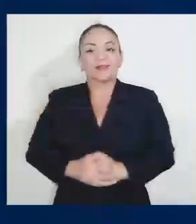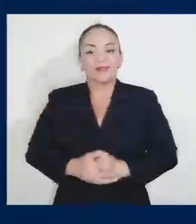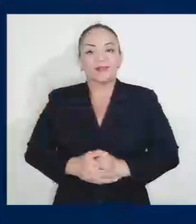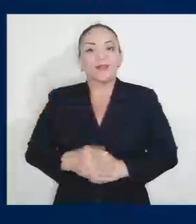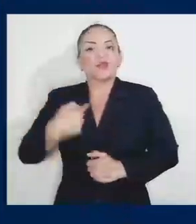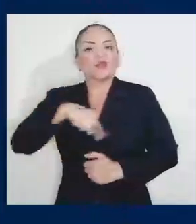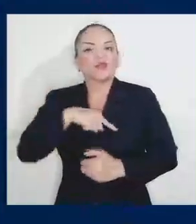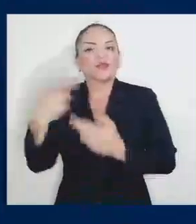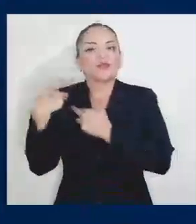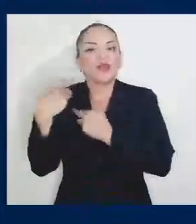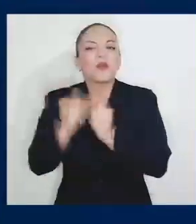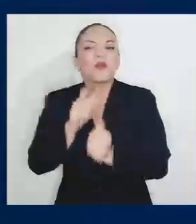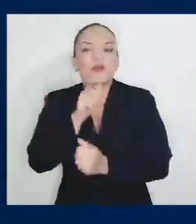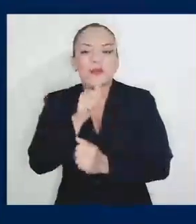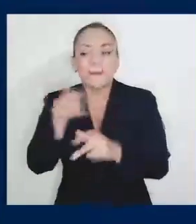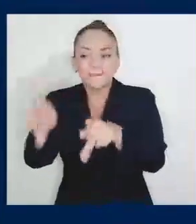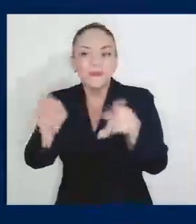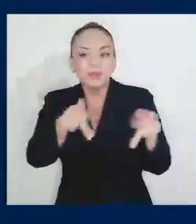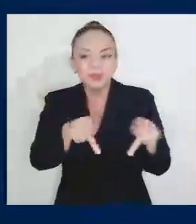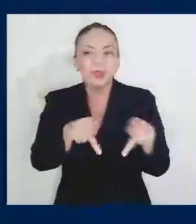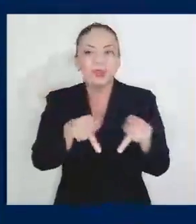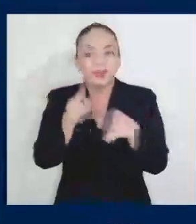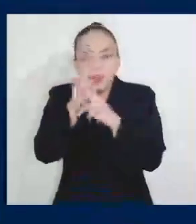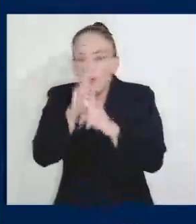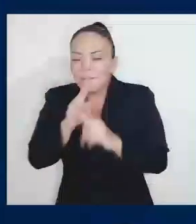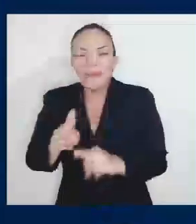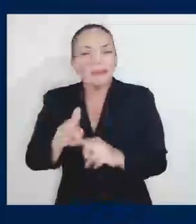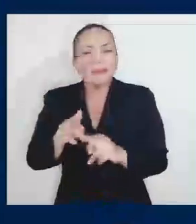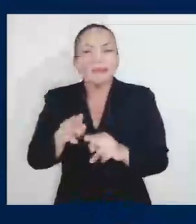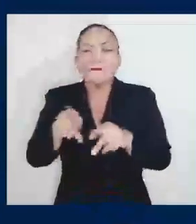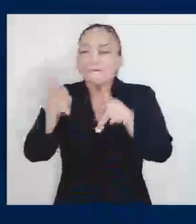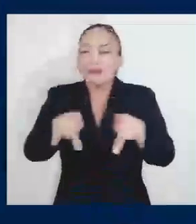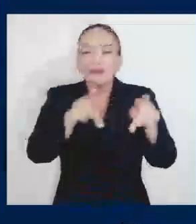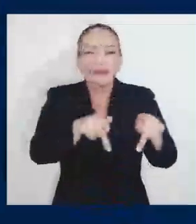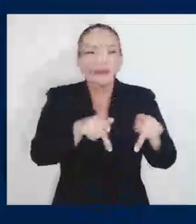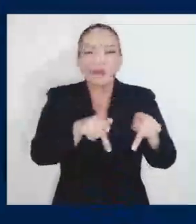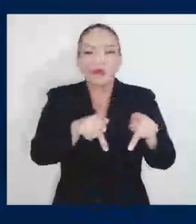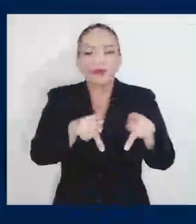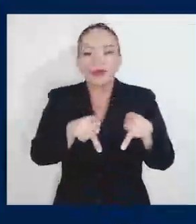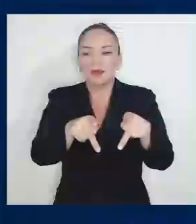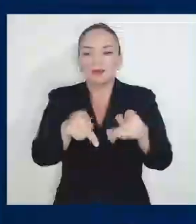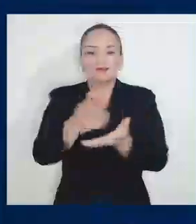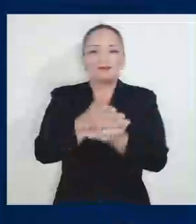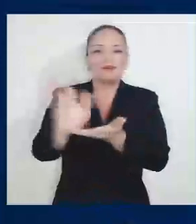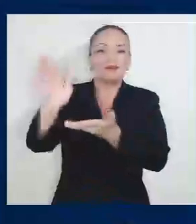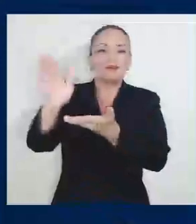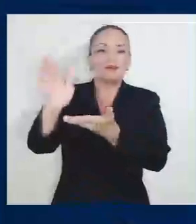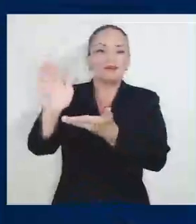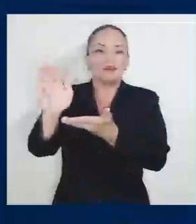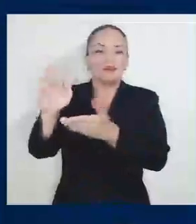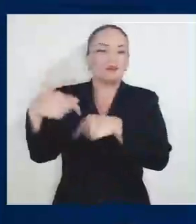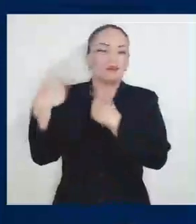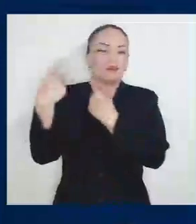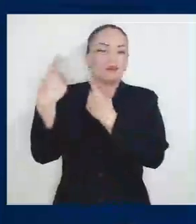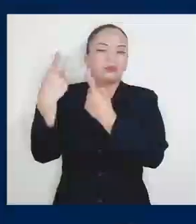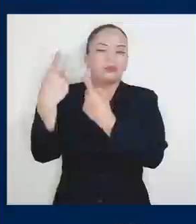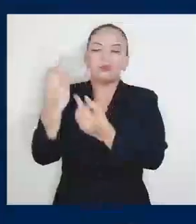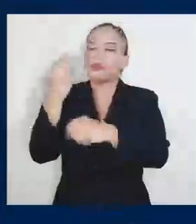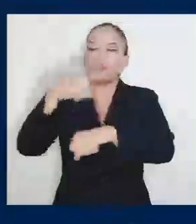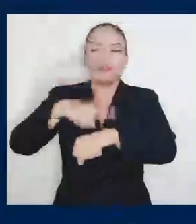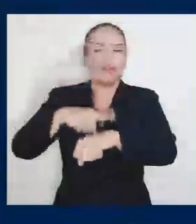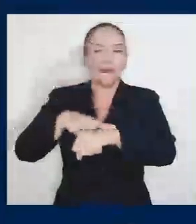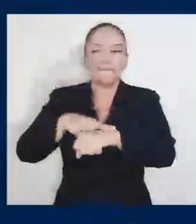con los invisibles, con esas personas que han sido olvidadas desde hace demasiado tiempo.